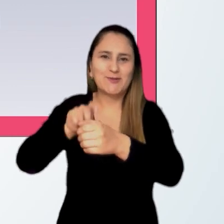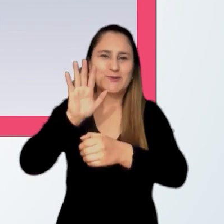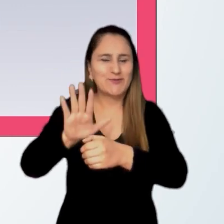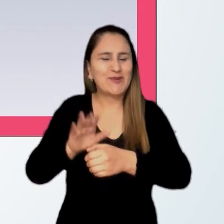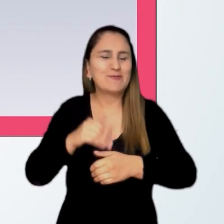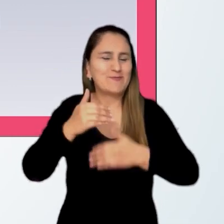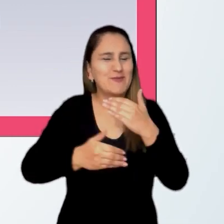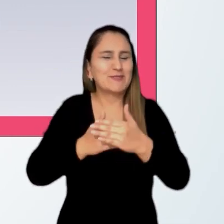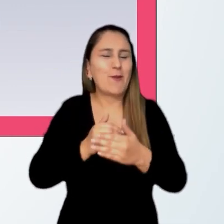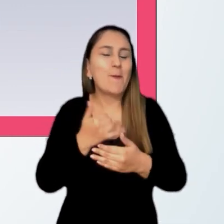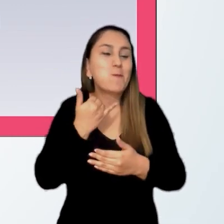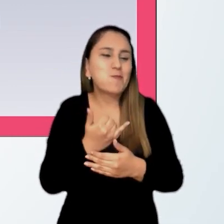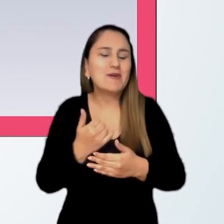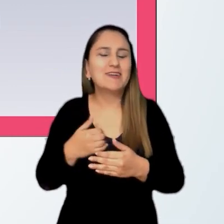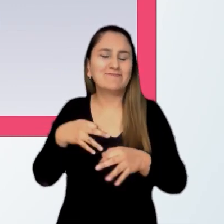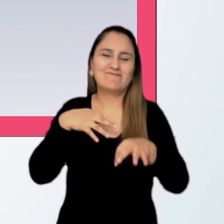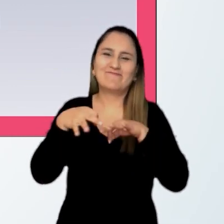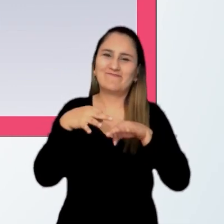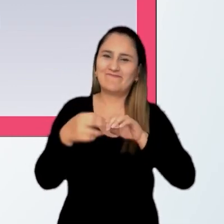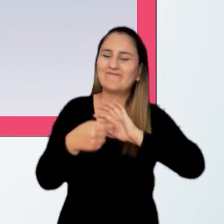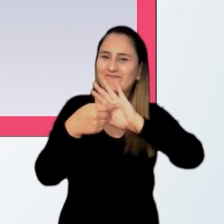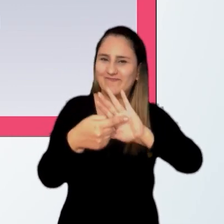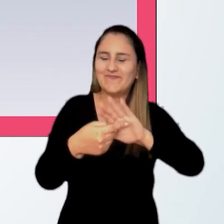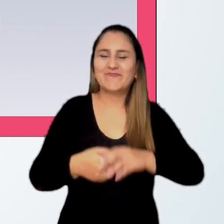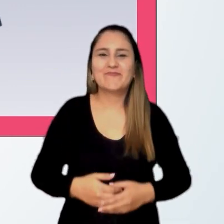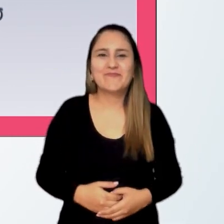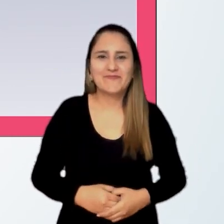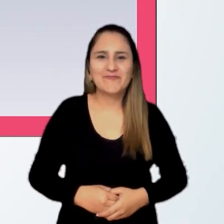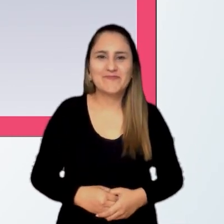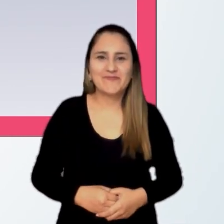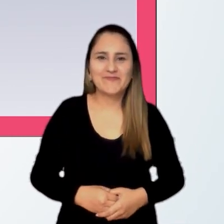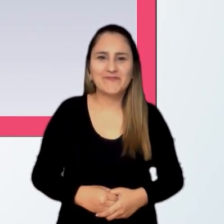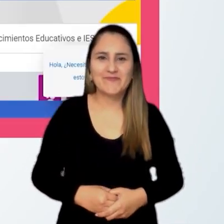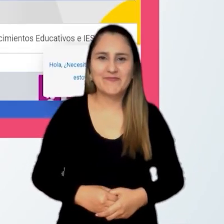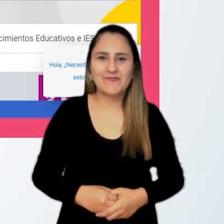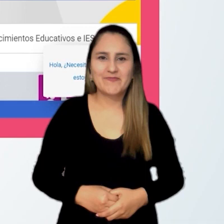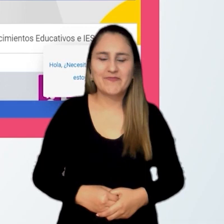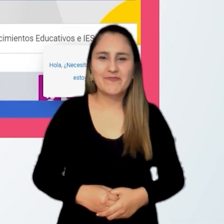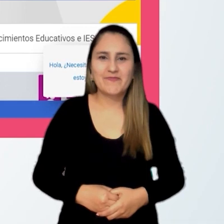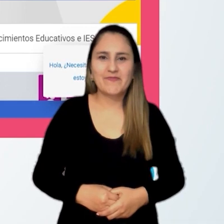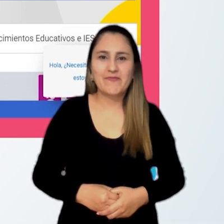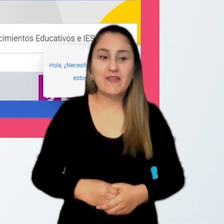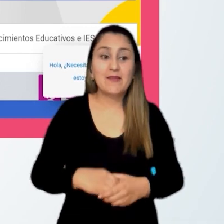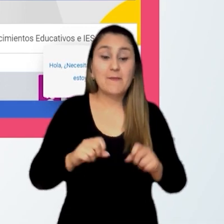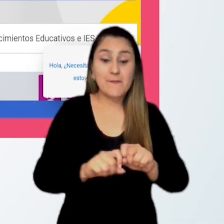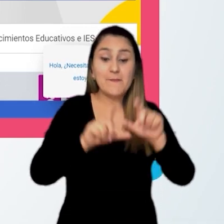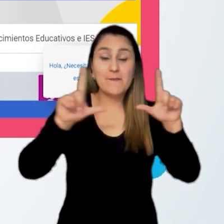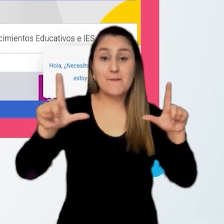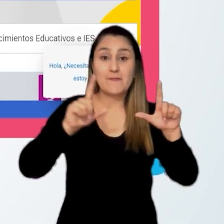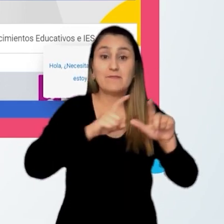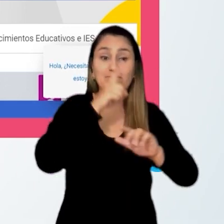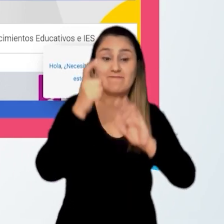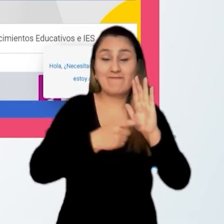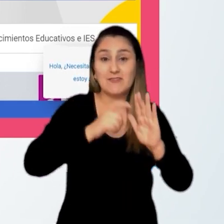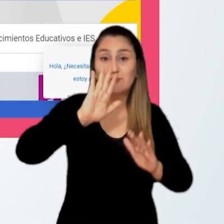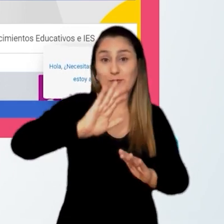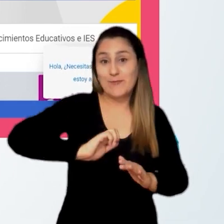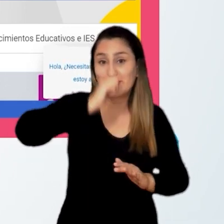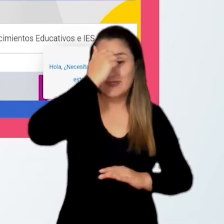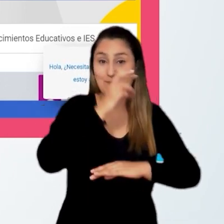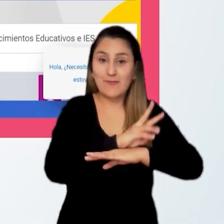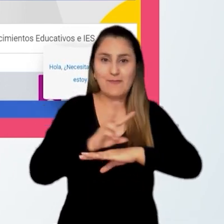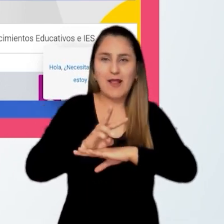de inscripción con los pasos que se muestran a continuación. Desde la página principal del ICFES